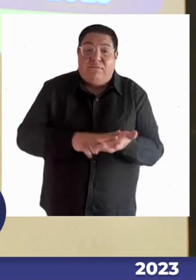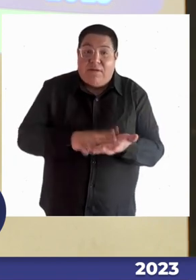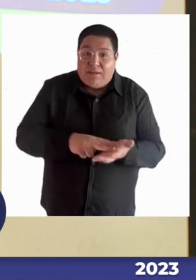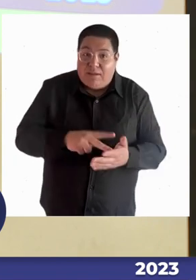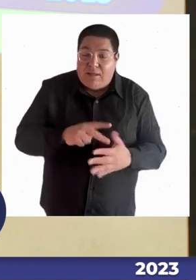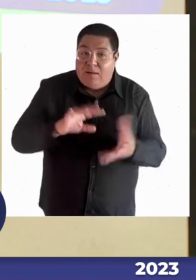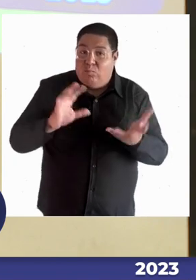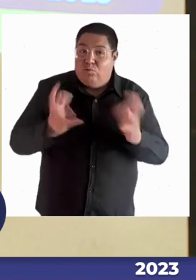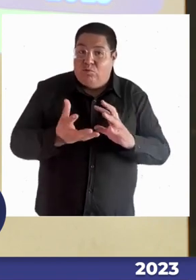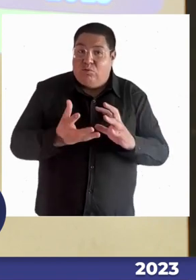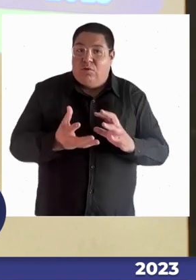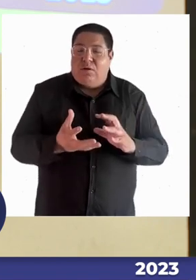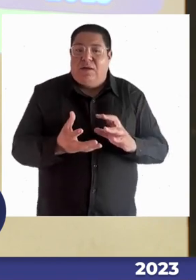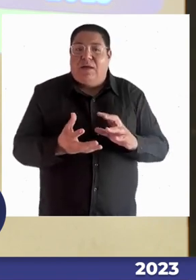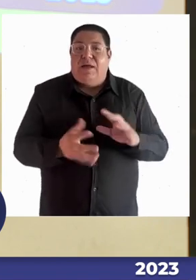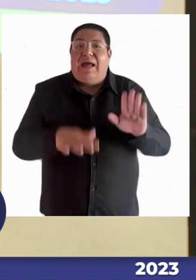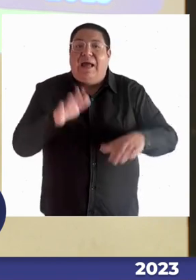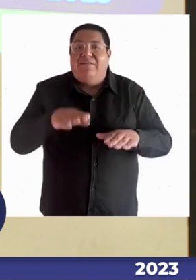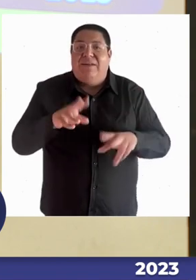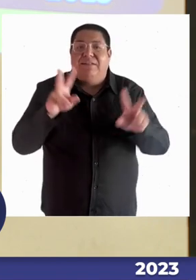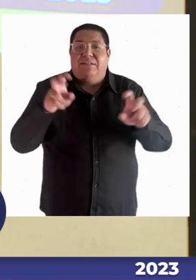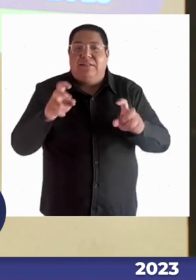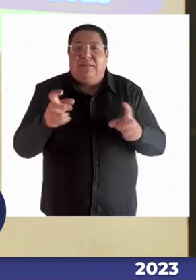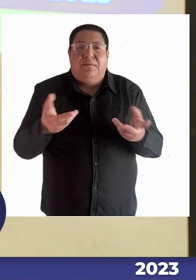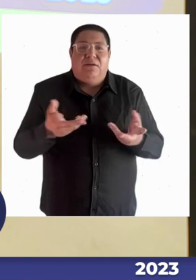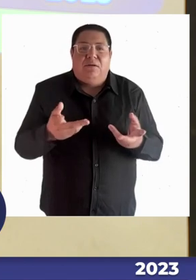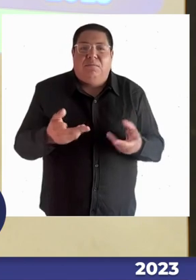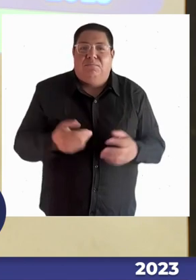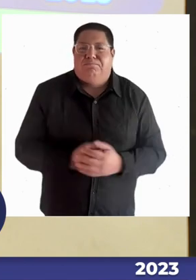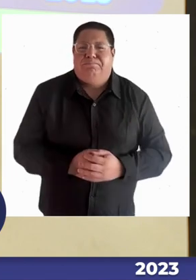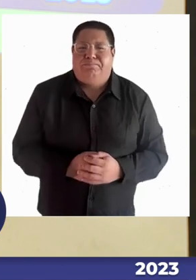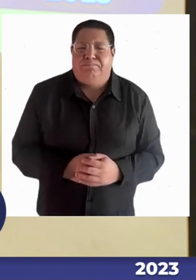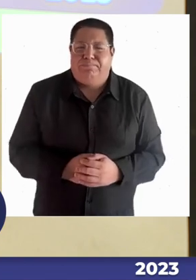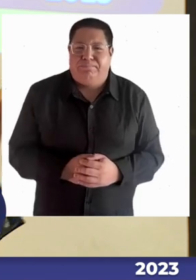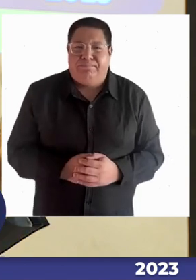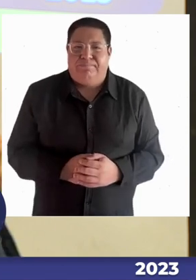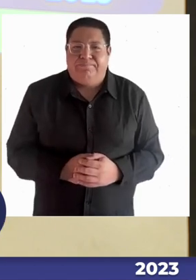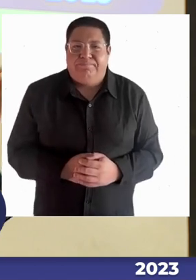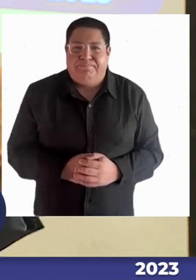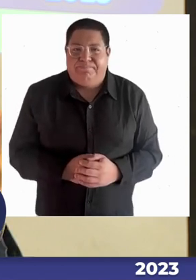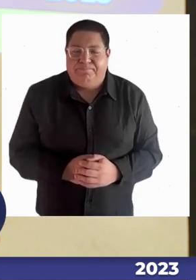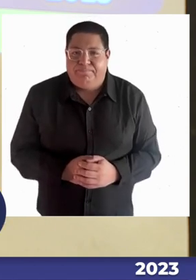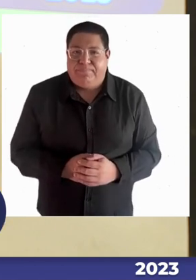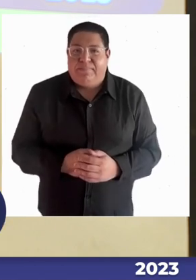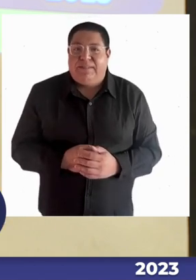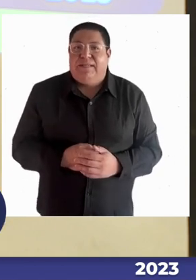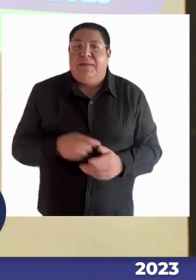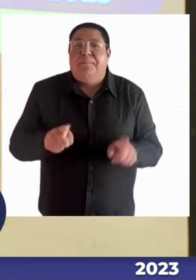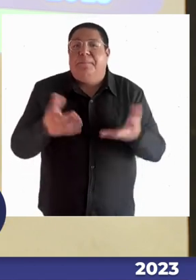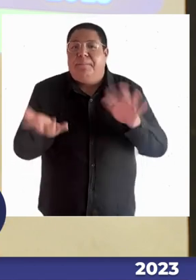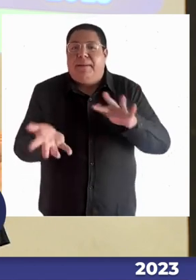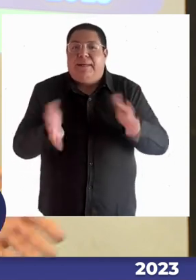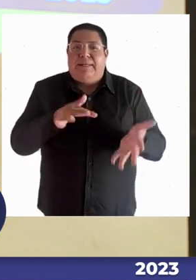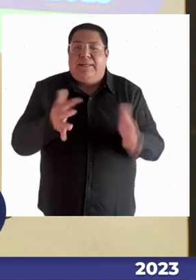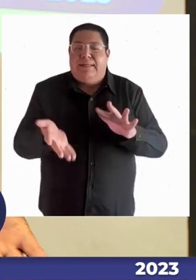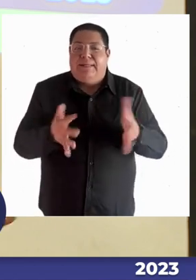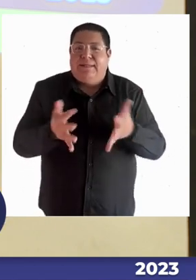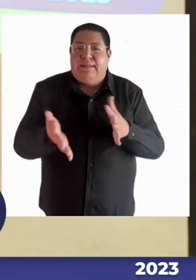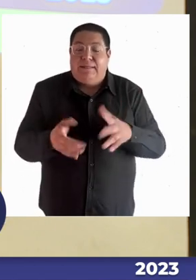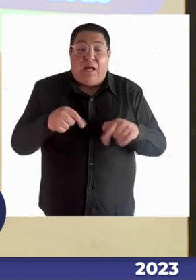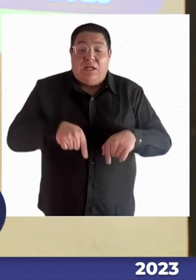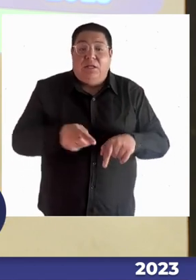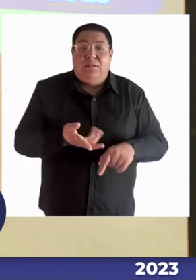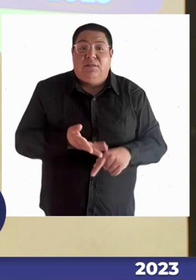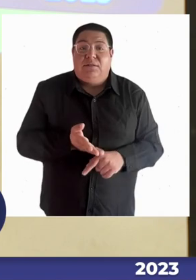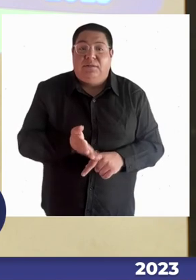A veces esto es sanquilosa, ¿verdad?, en un concepto y como que pareciera ser que... Pero aquí estamos, esta es la